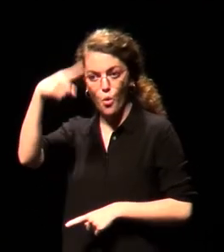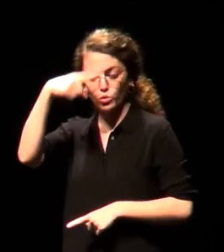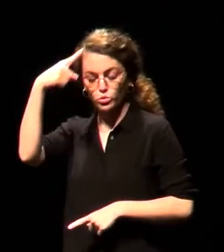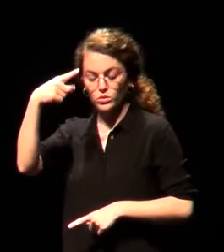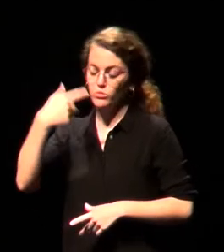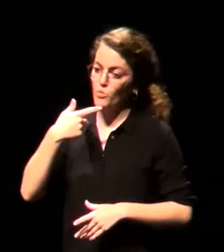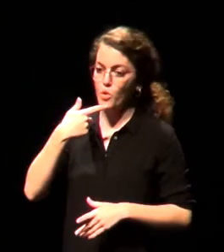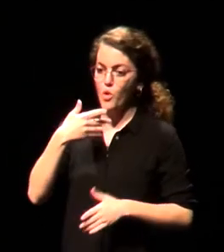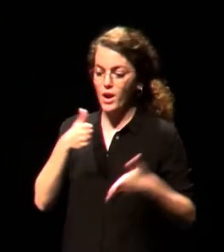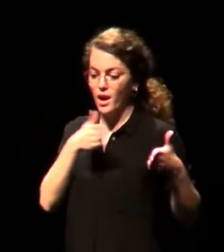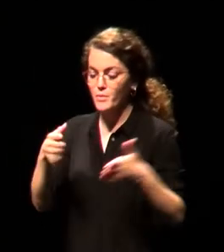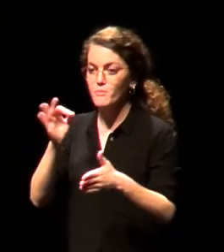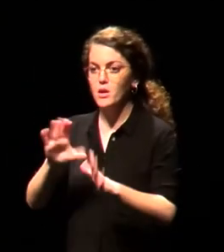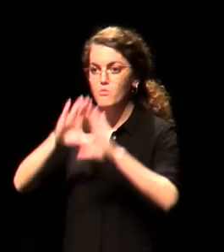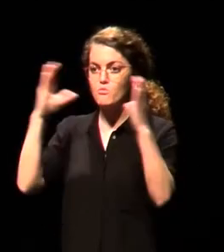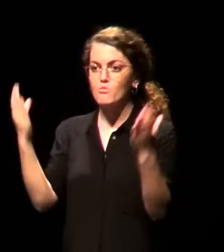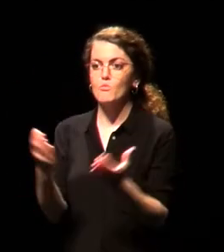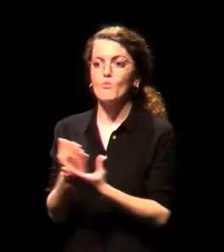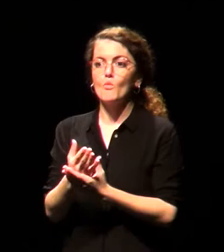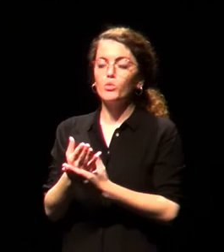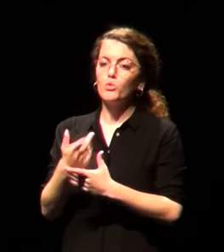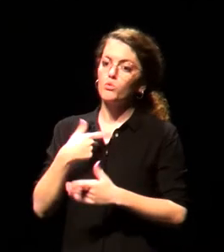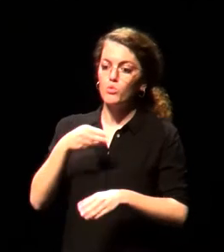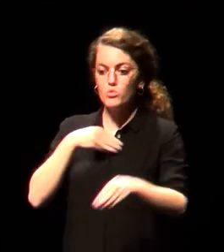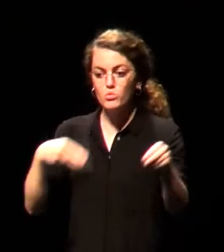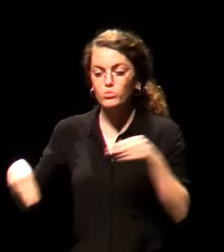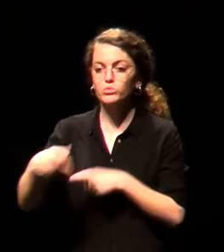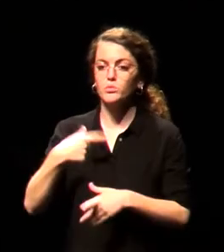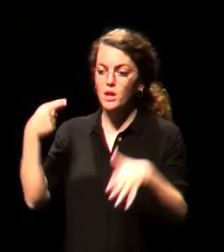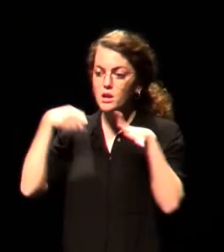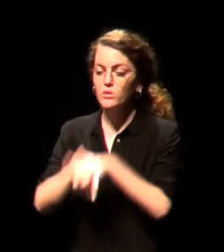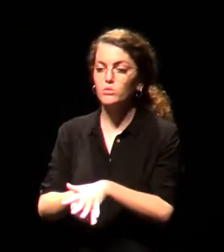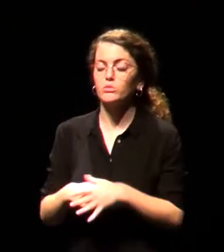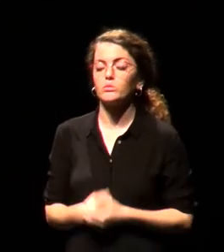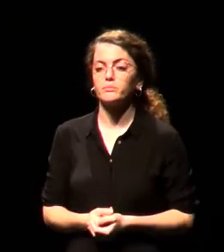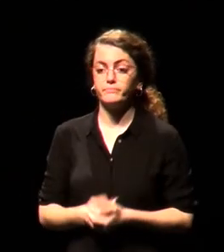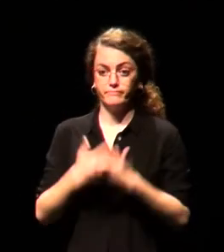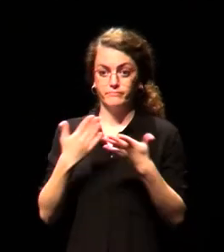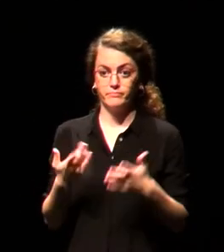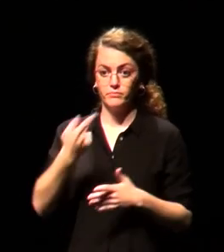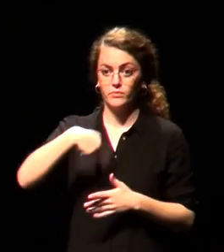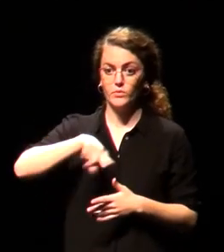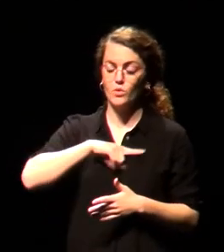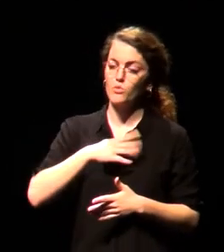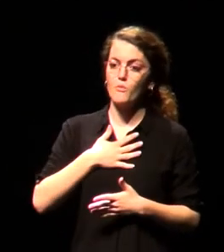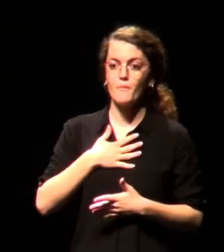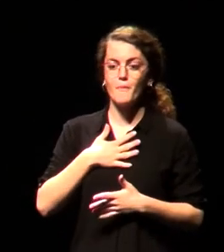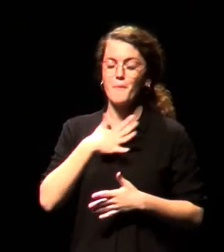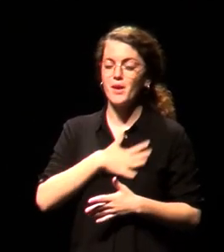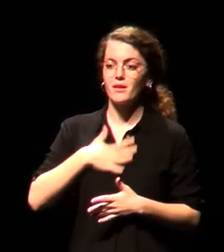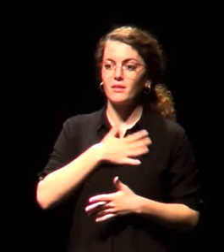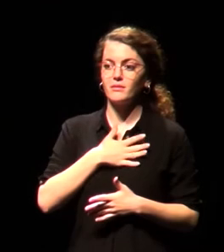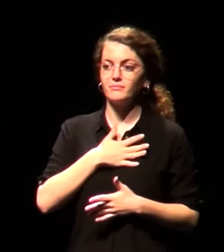más tolerante e inclusivo. Es por ello que para nosotros es un placer poder